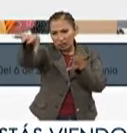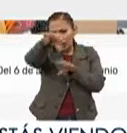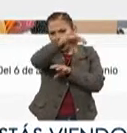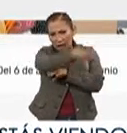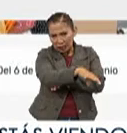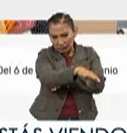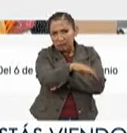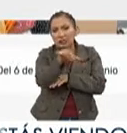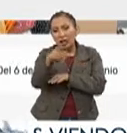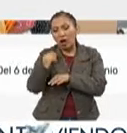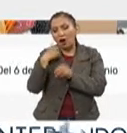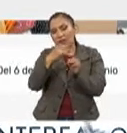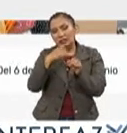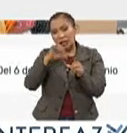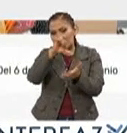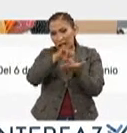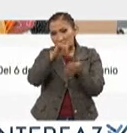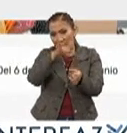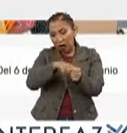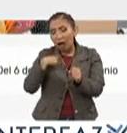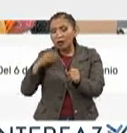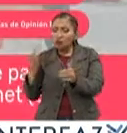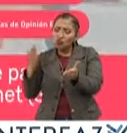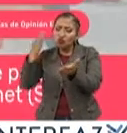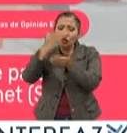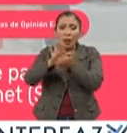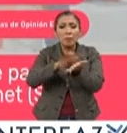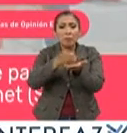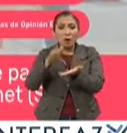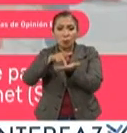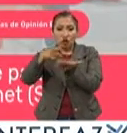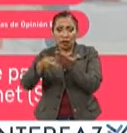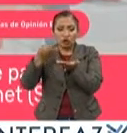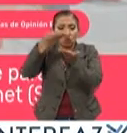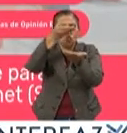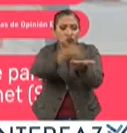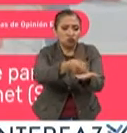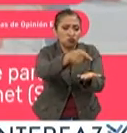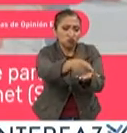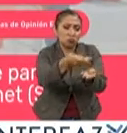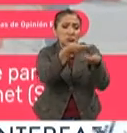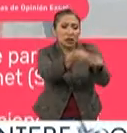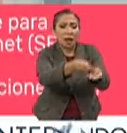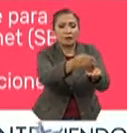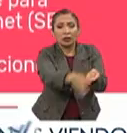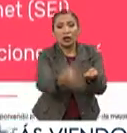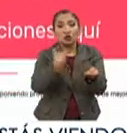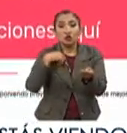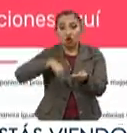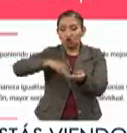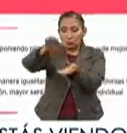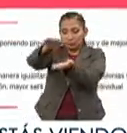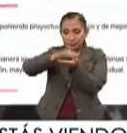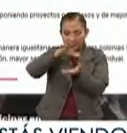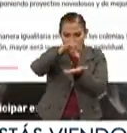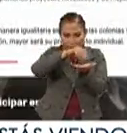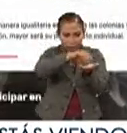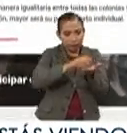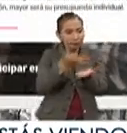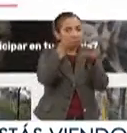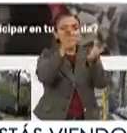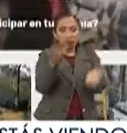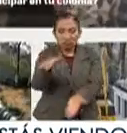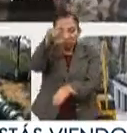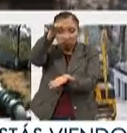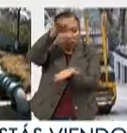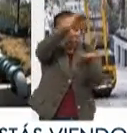descentralizadas y la oficina central y ahí lo presentan y desde luego estos proyectos, nosotros lo que hacemos es los recabamos y los mandamos un órgano